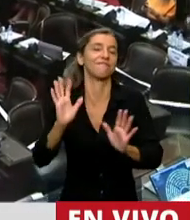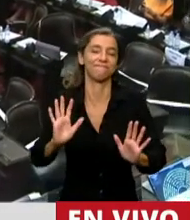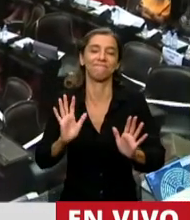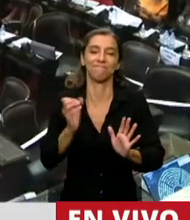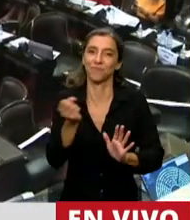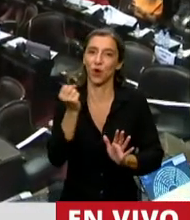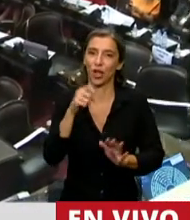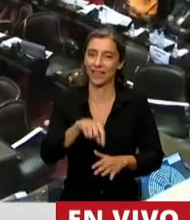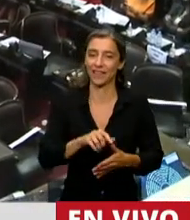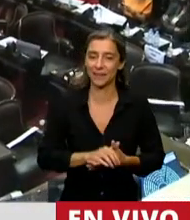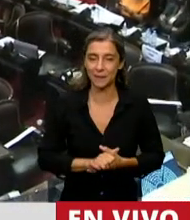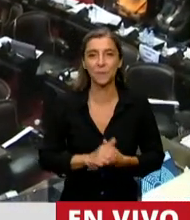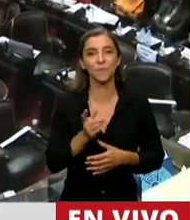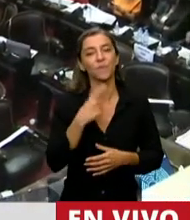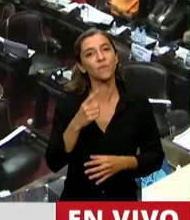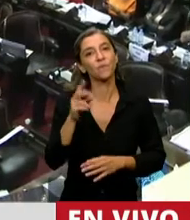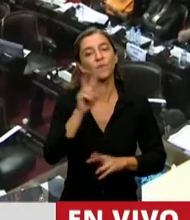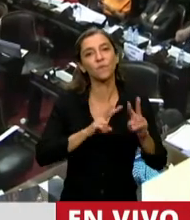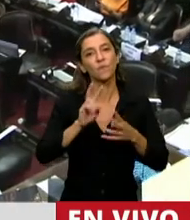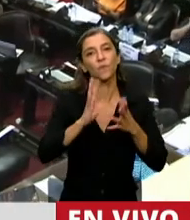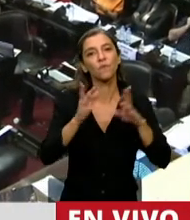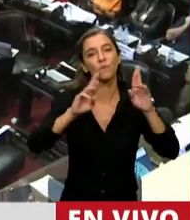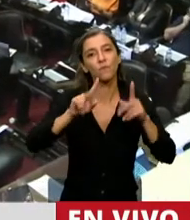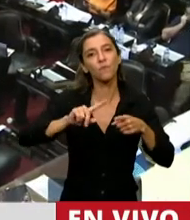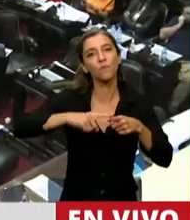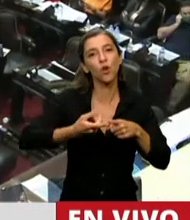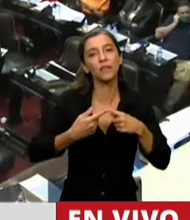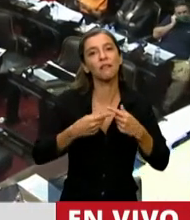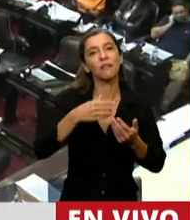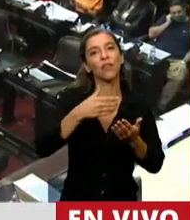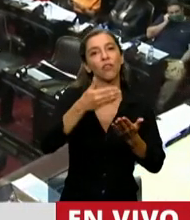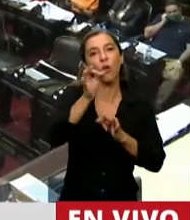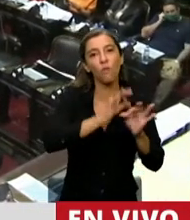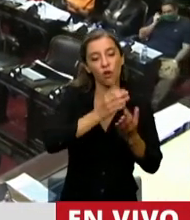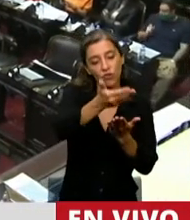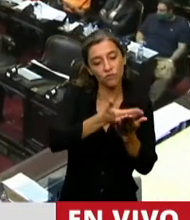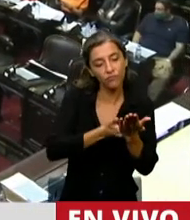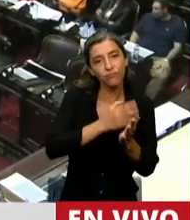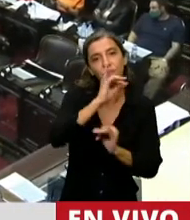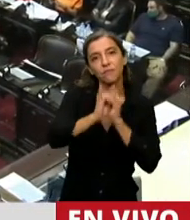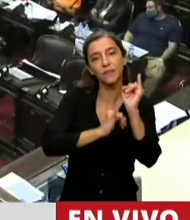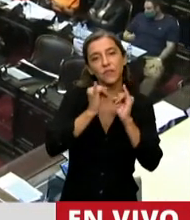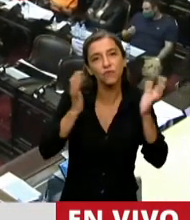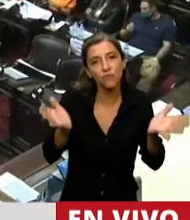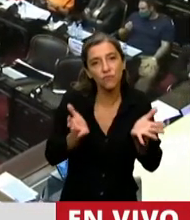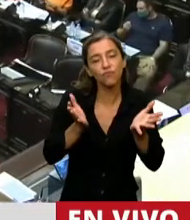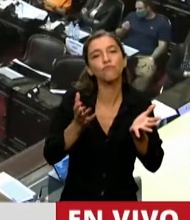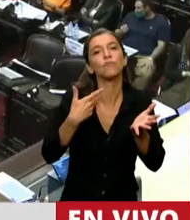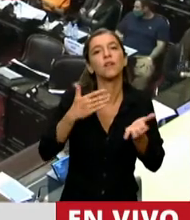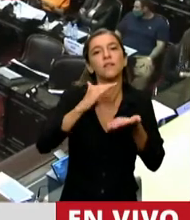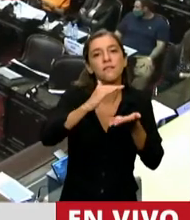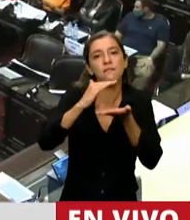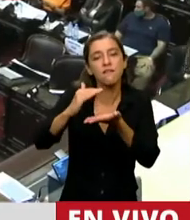ni nada menos que establecer una política de financiamiento sustantivo, progresivo,